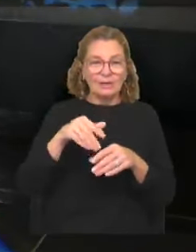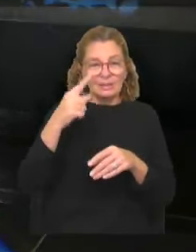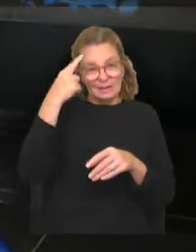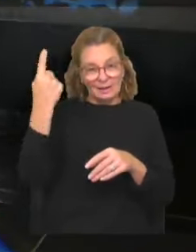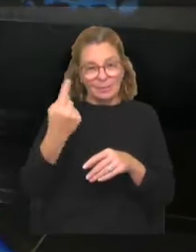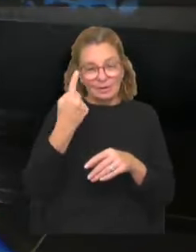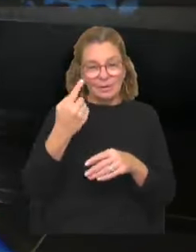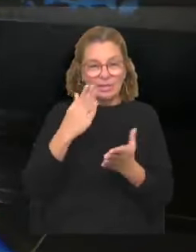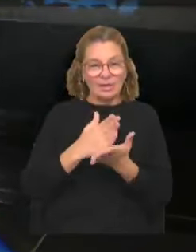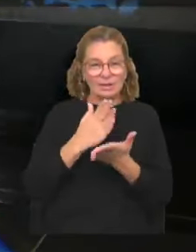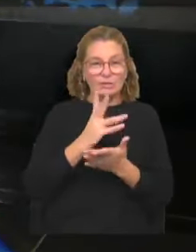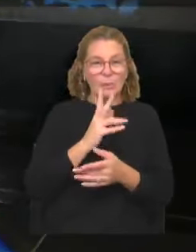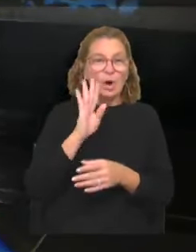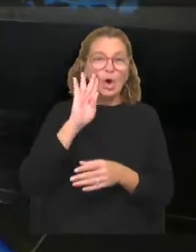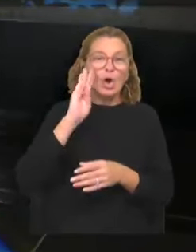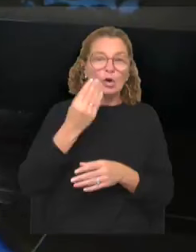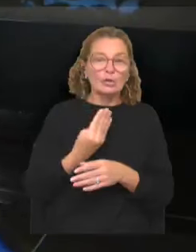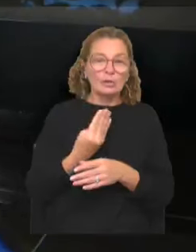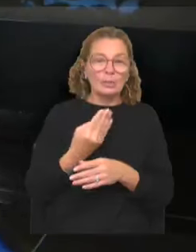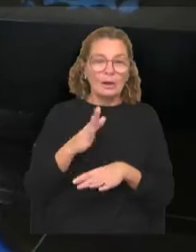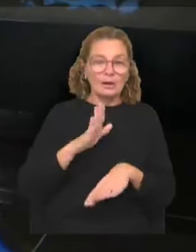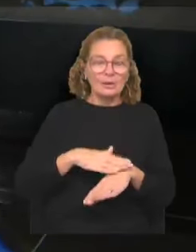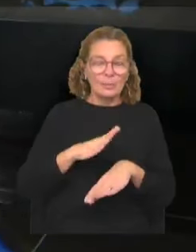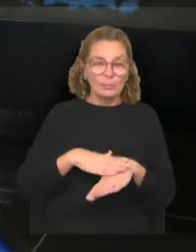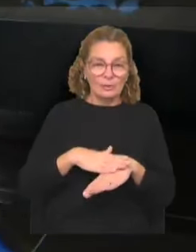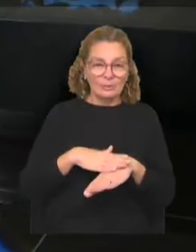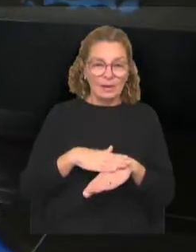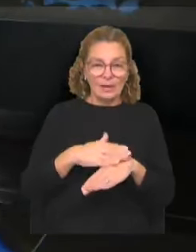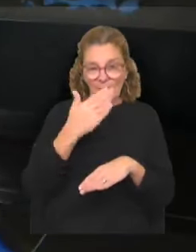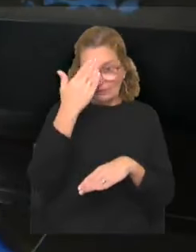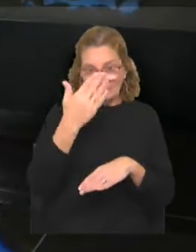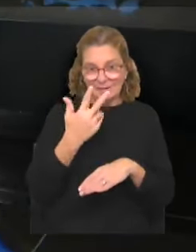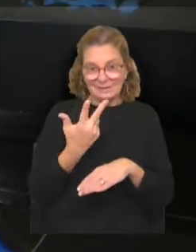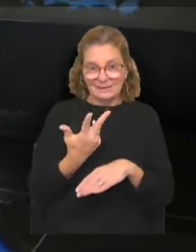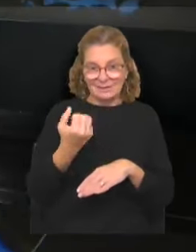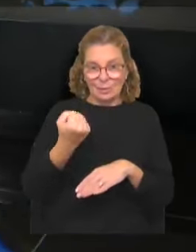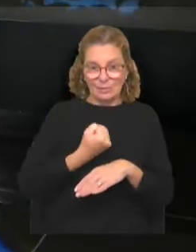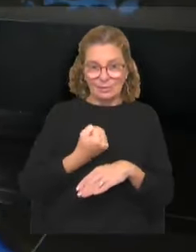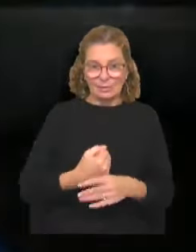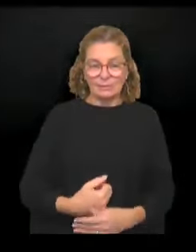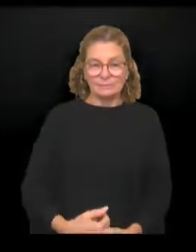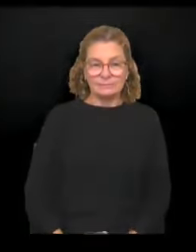condenara al país al reconocer su responsabilidad ante el triple homicidio.